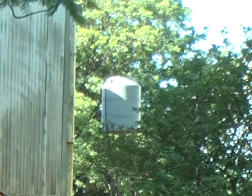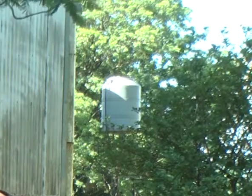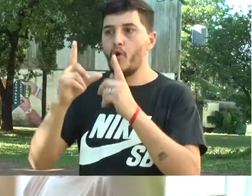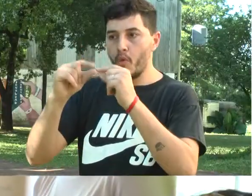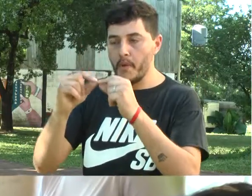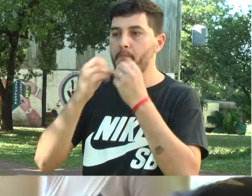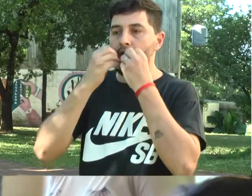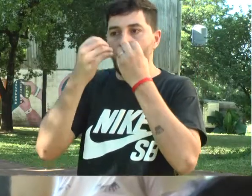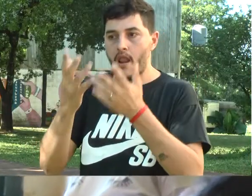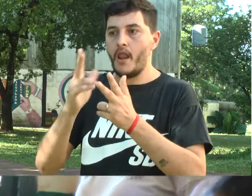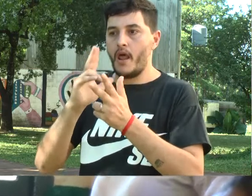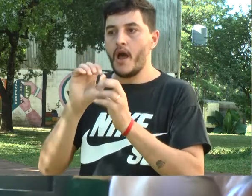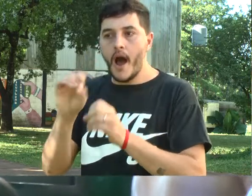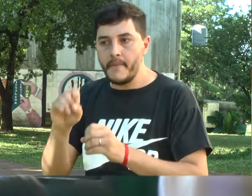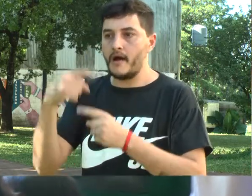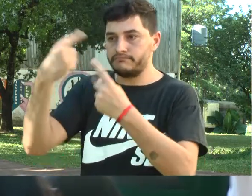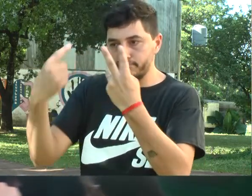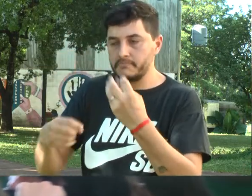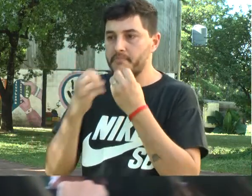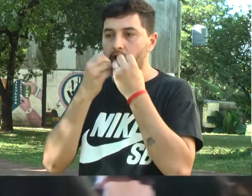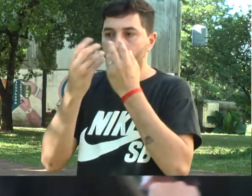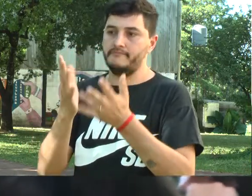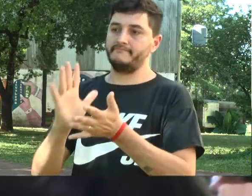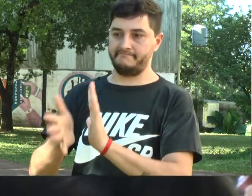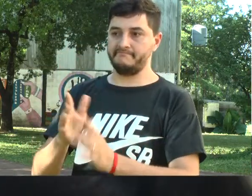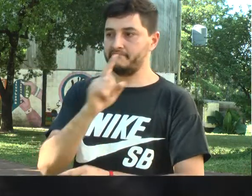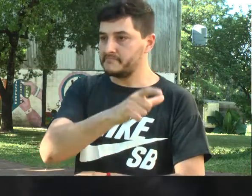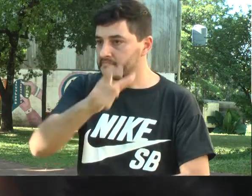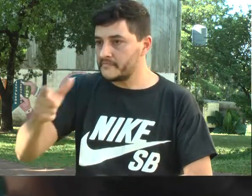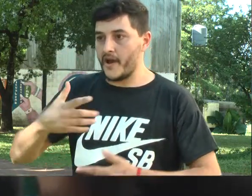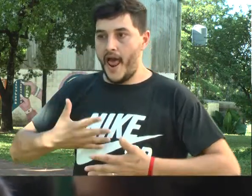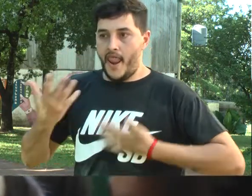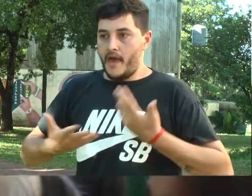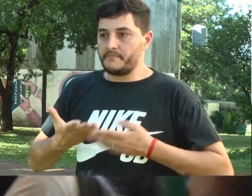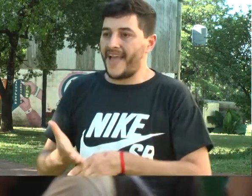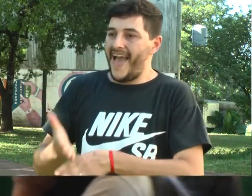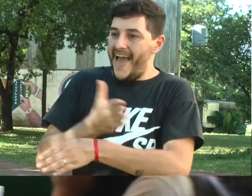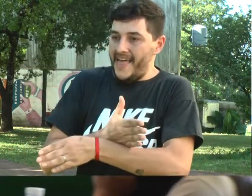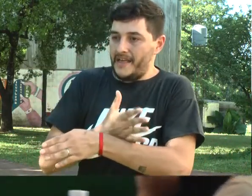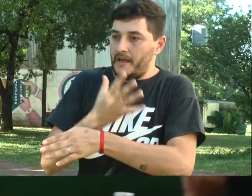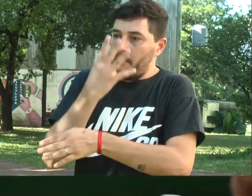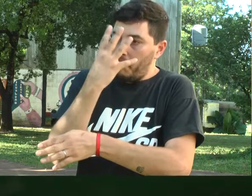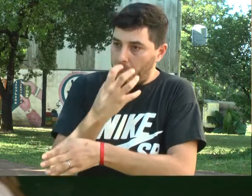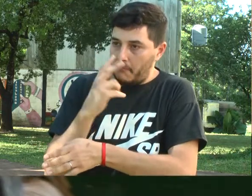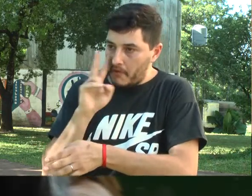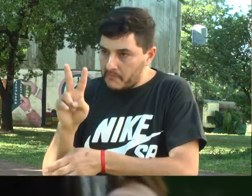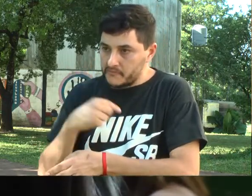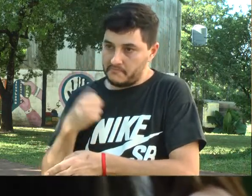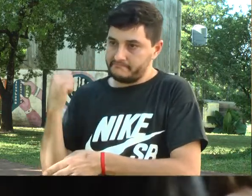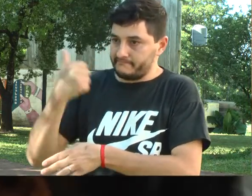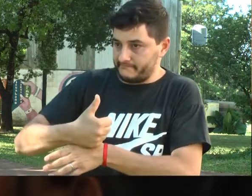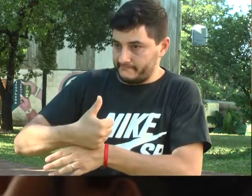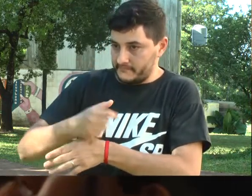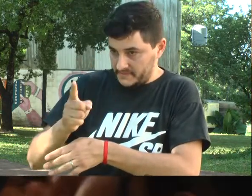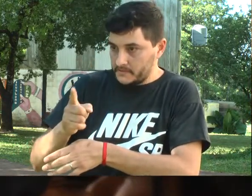con fluidez, tanto los números, aprendieron muchas cosas en poco tiempo. Y eso nos animó. Al